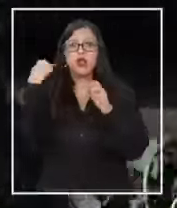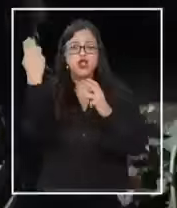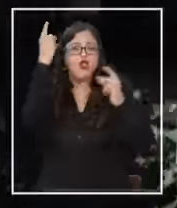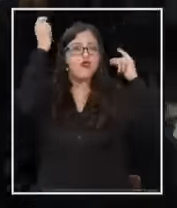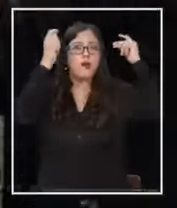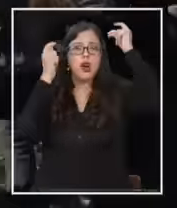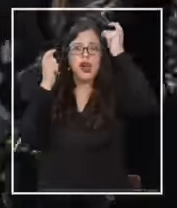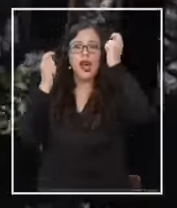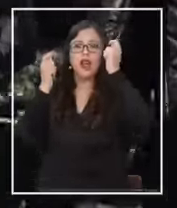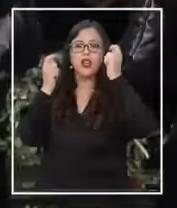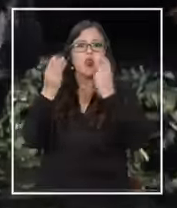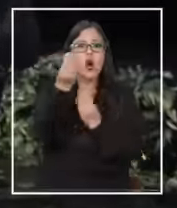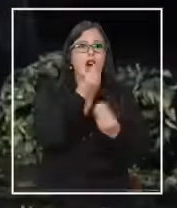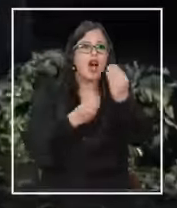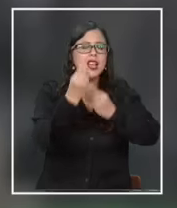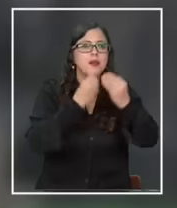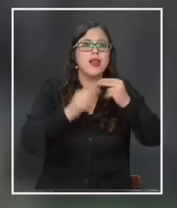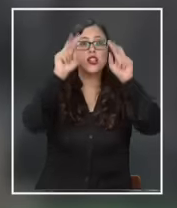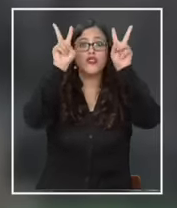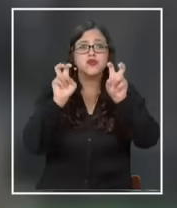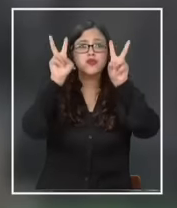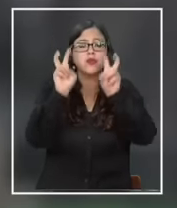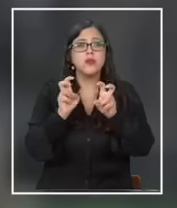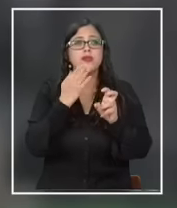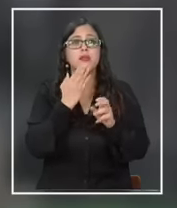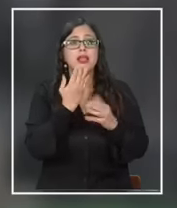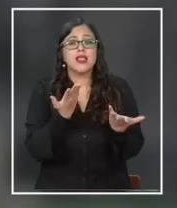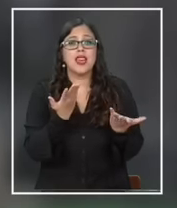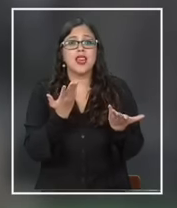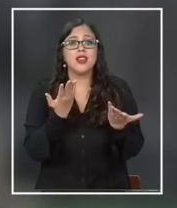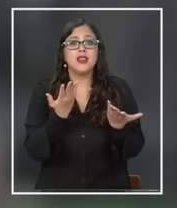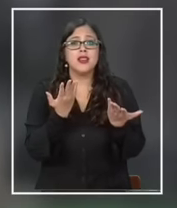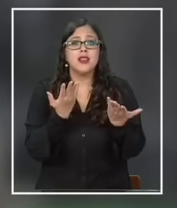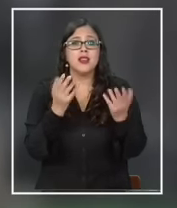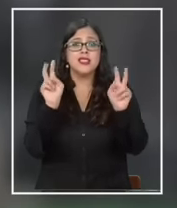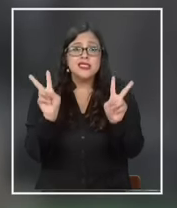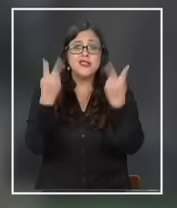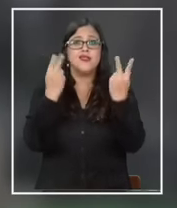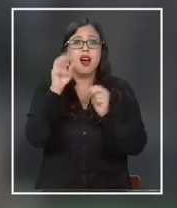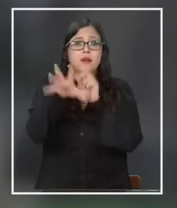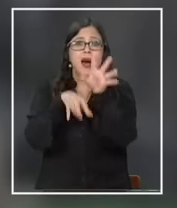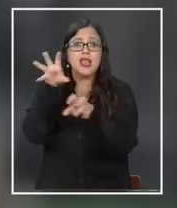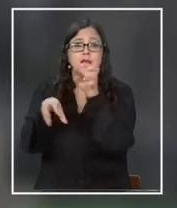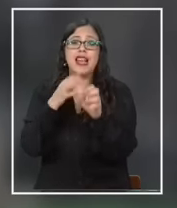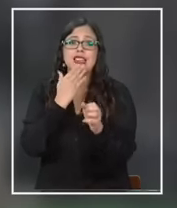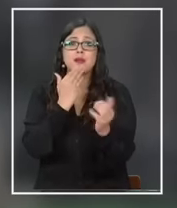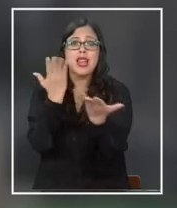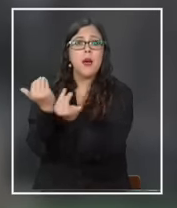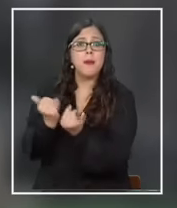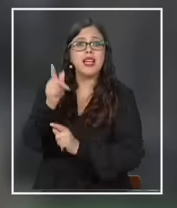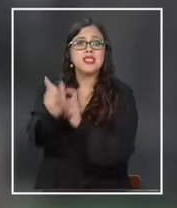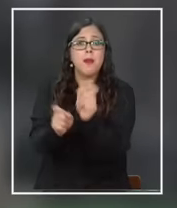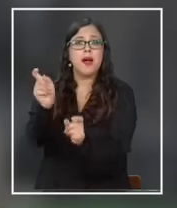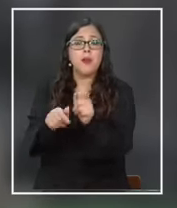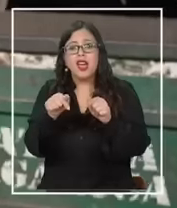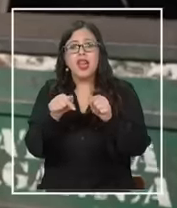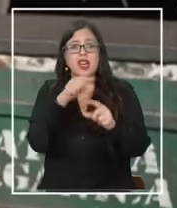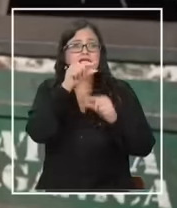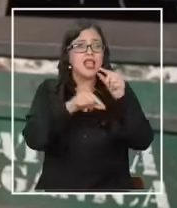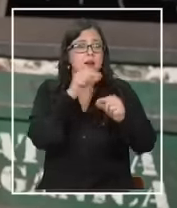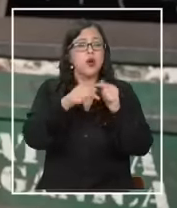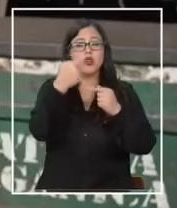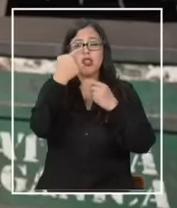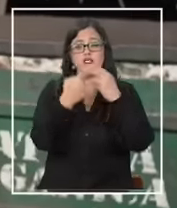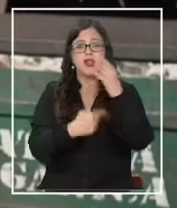creamos alimentos entre comillas creamos vida con los animales a la gente creamos esperanza y que eso es súper gratificante